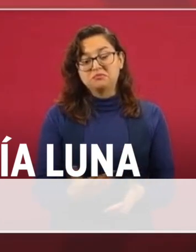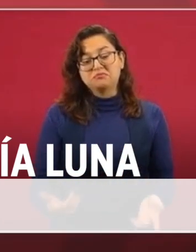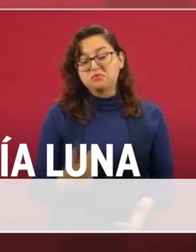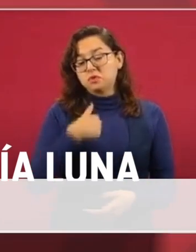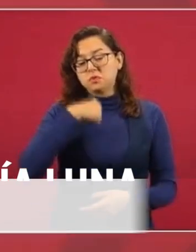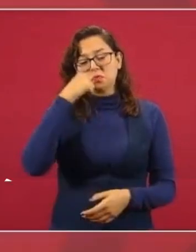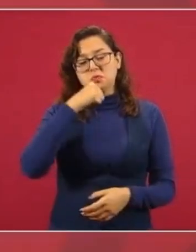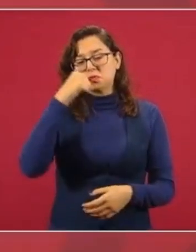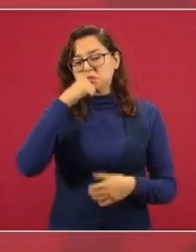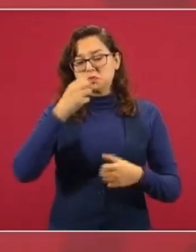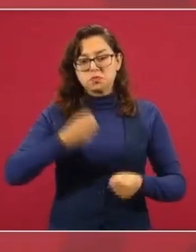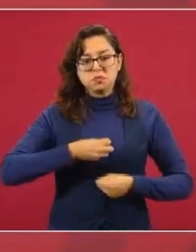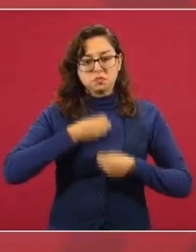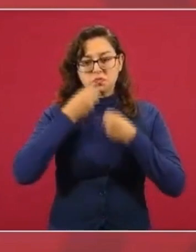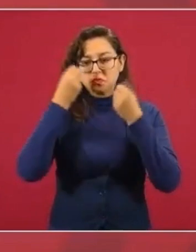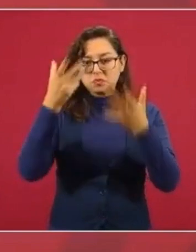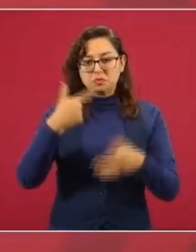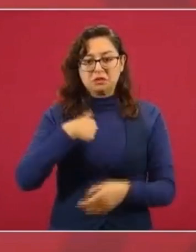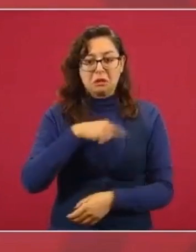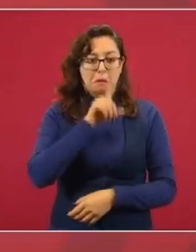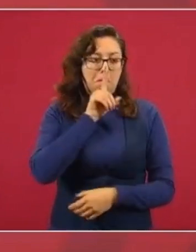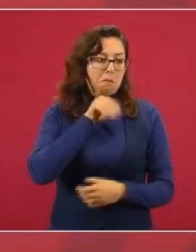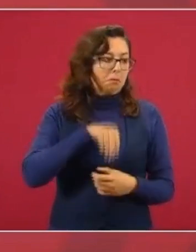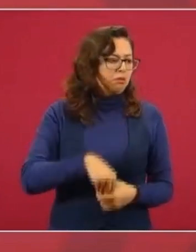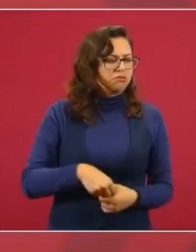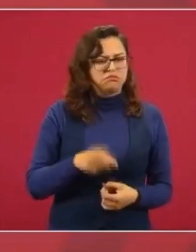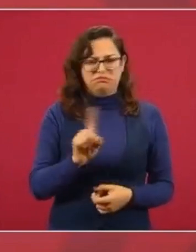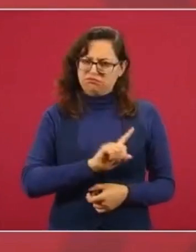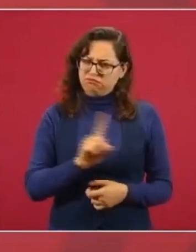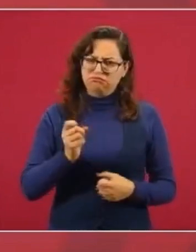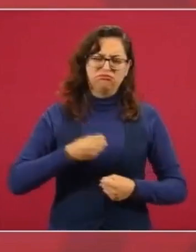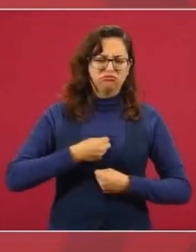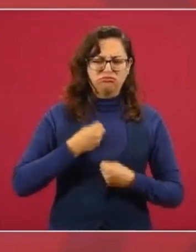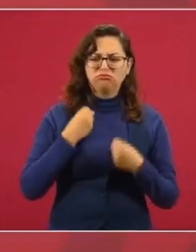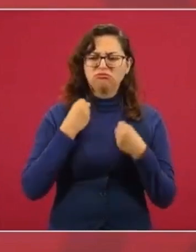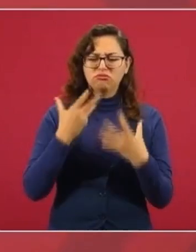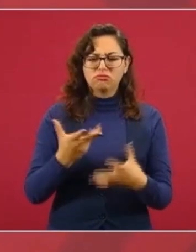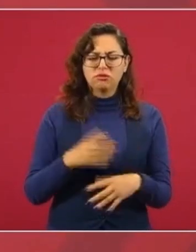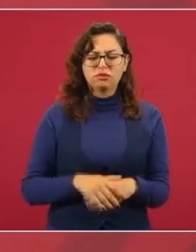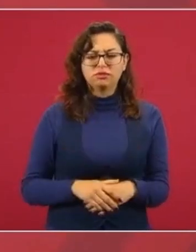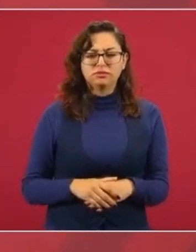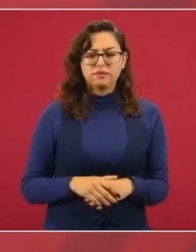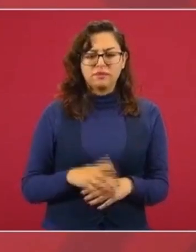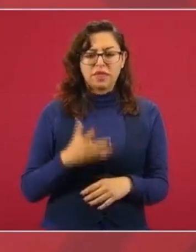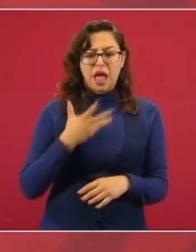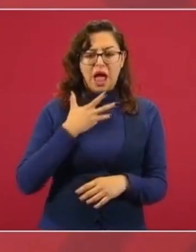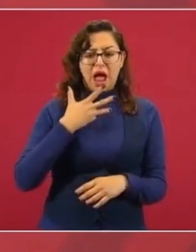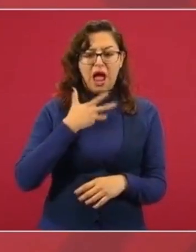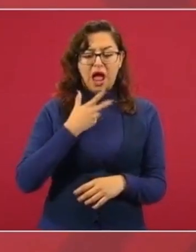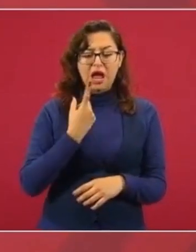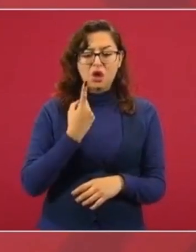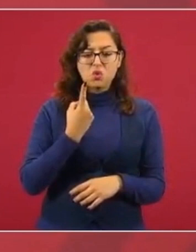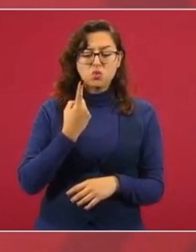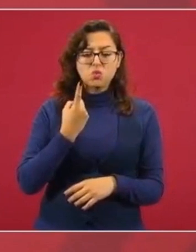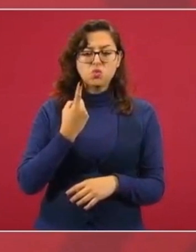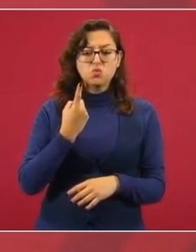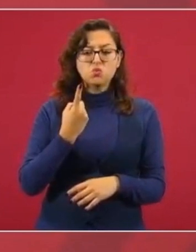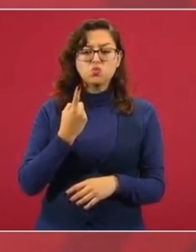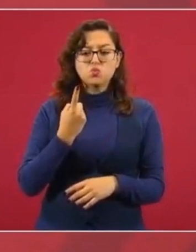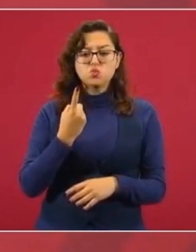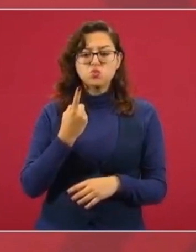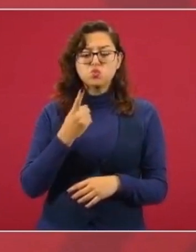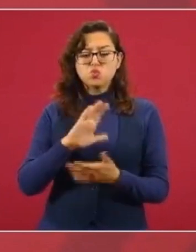pienso, porque mi pecho no es bodega, de un contrato que